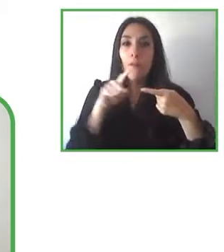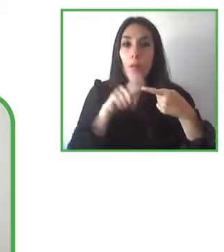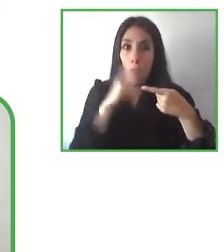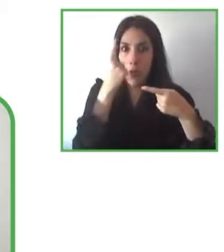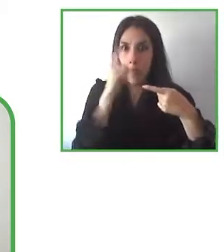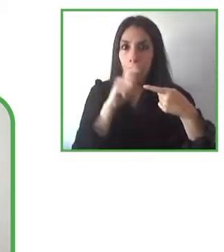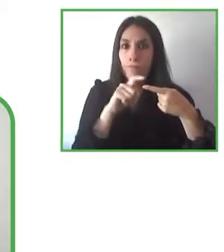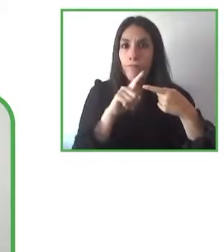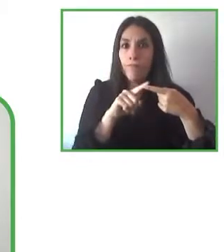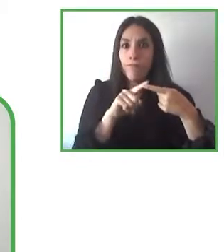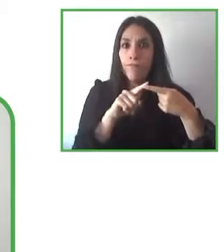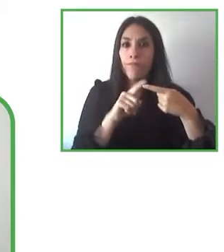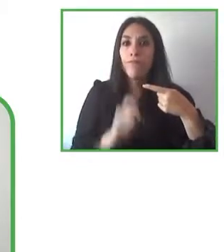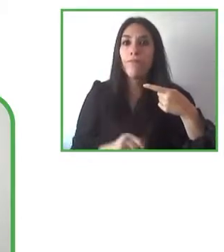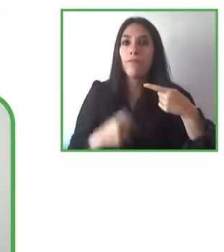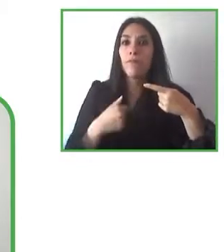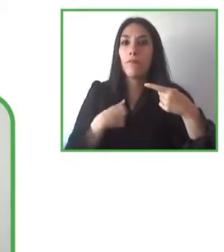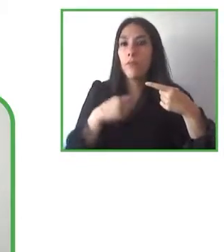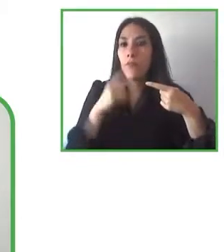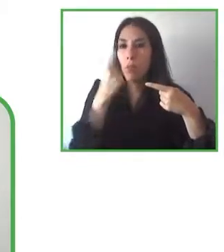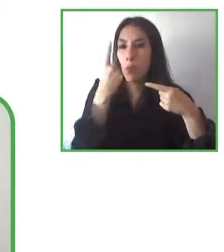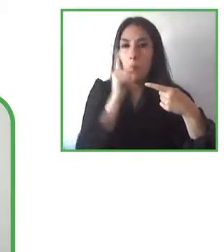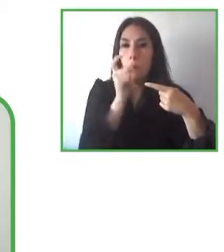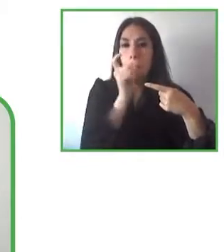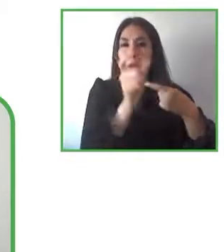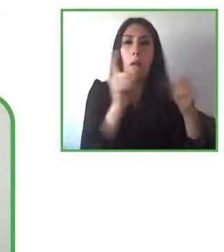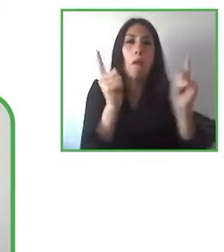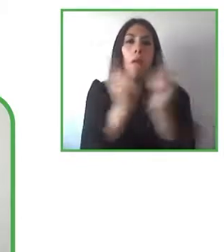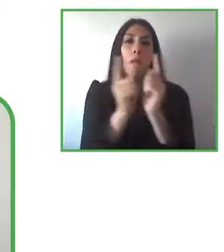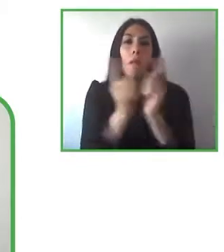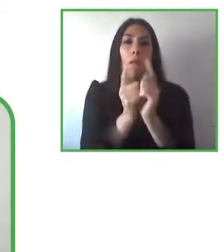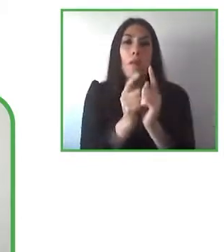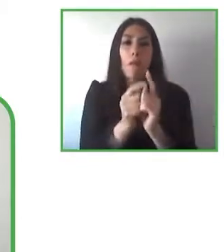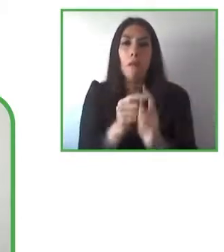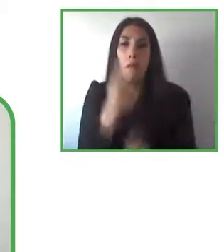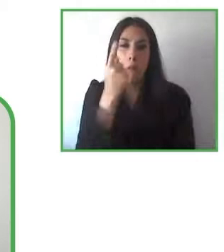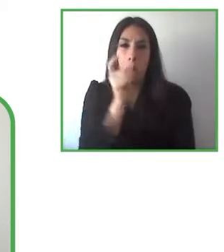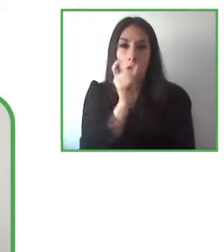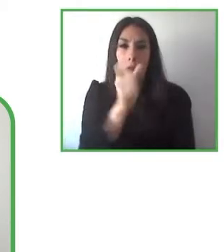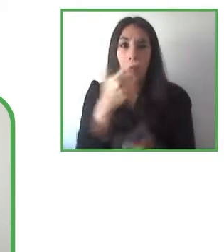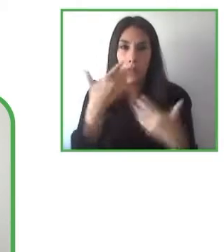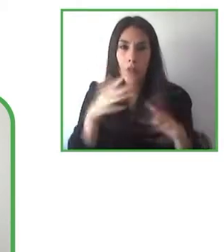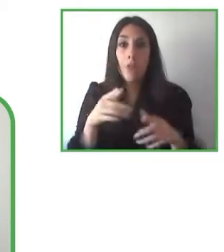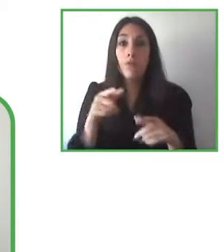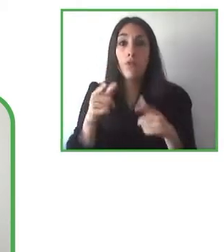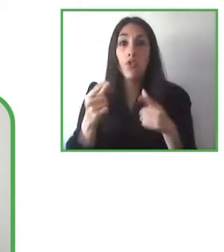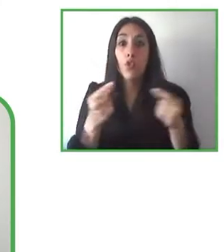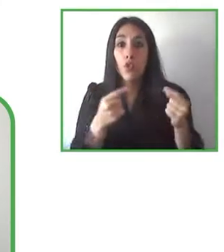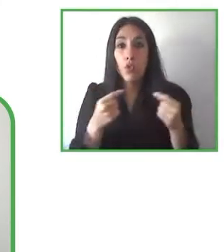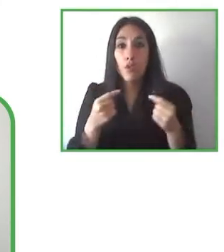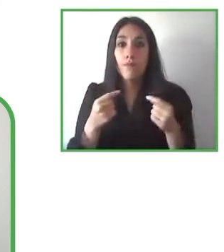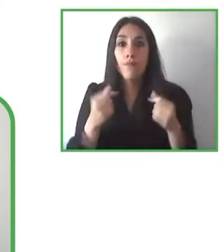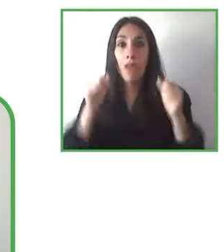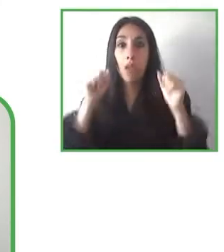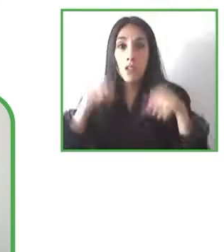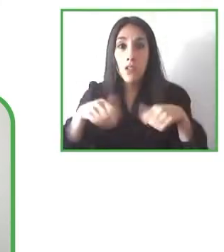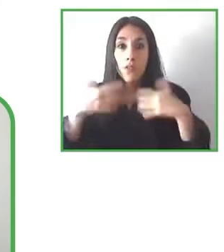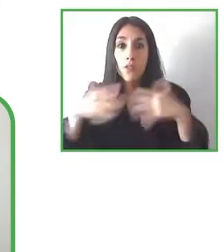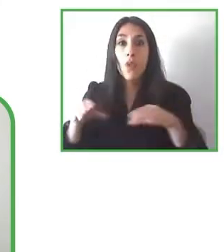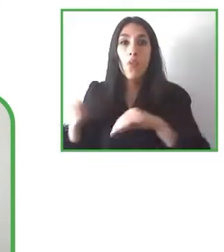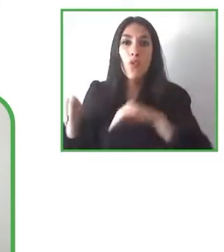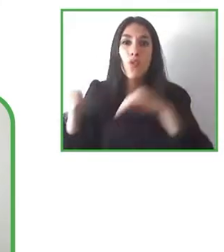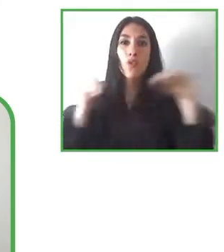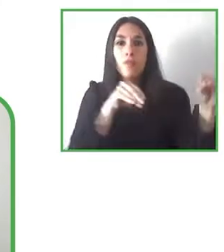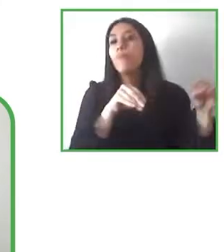ya hemos podido llevar estas soluciones integradas a diferentes sistemas de cuidado de salud son